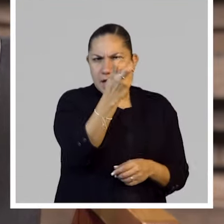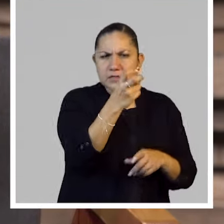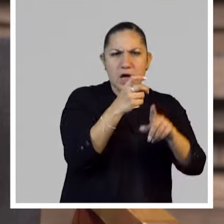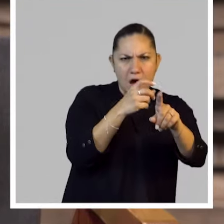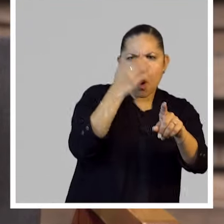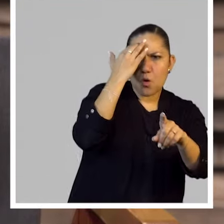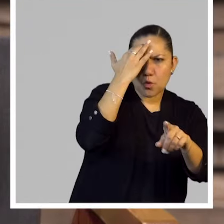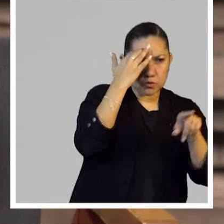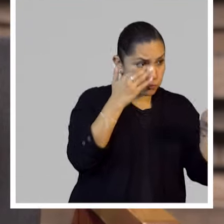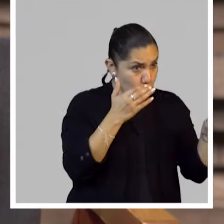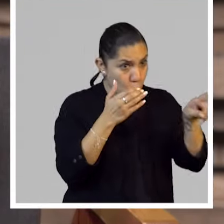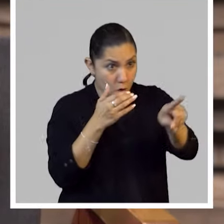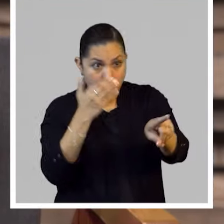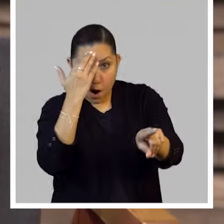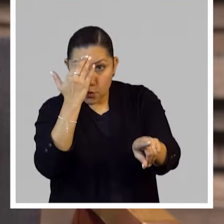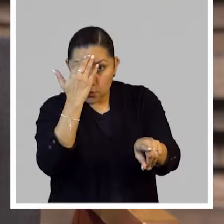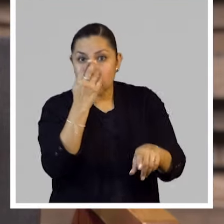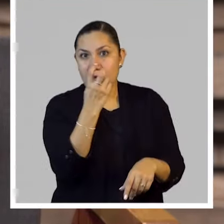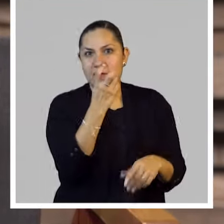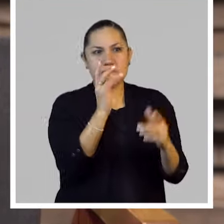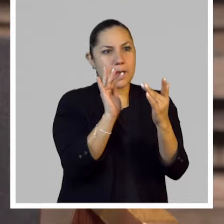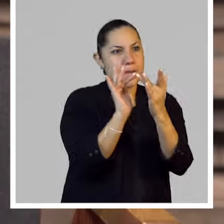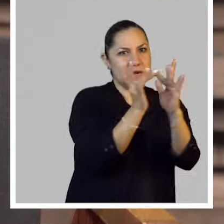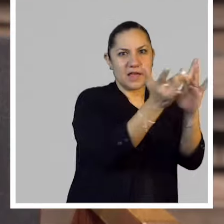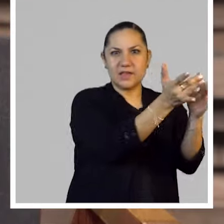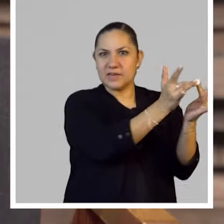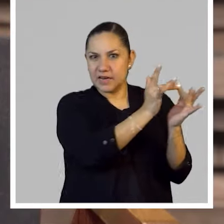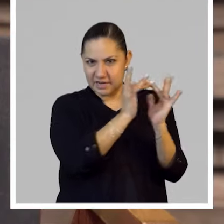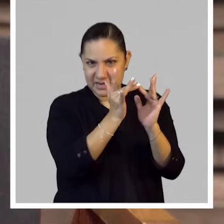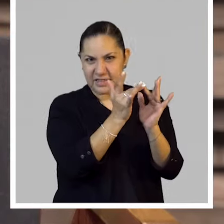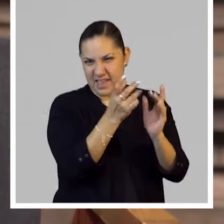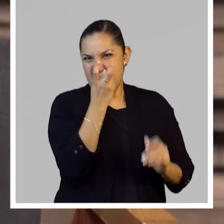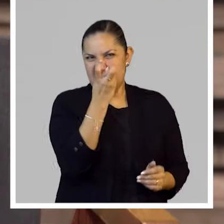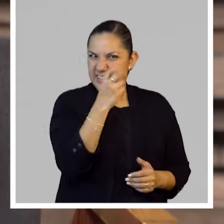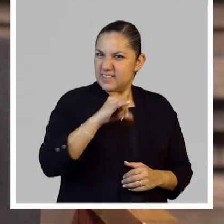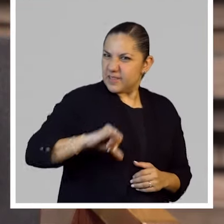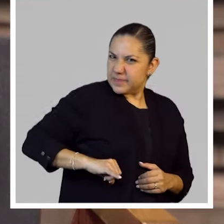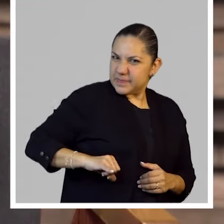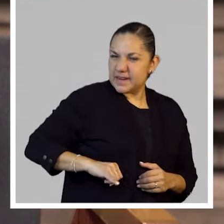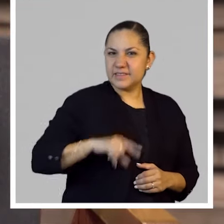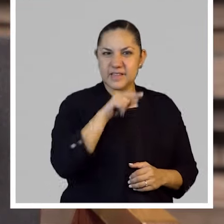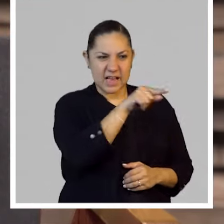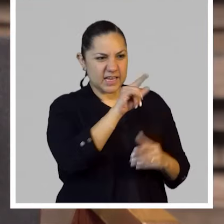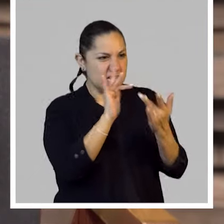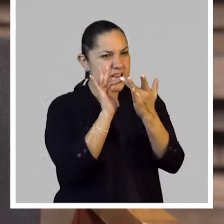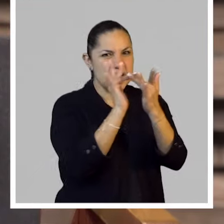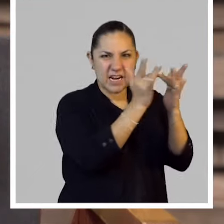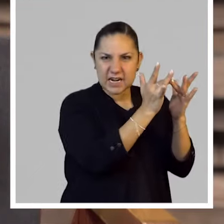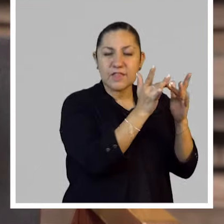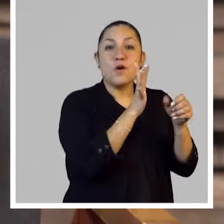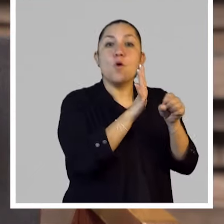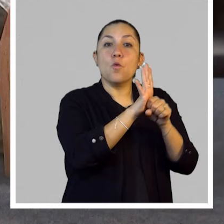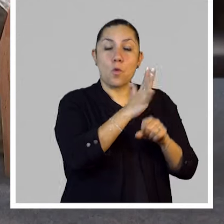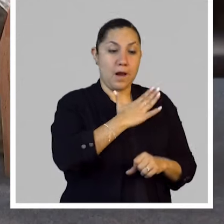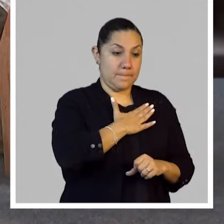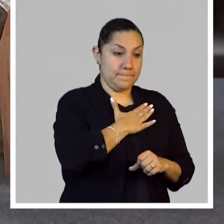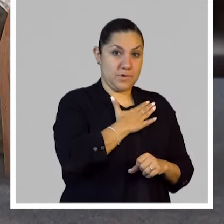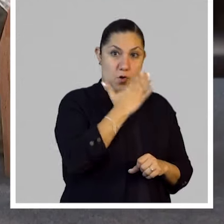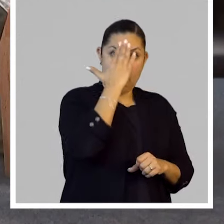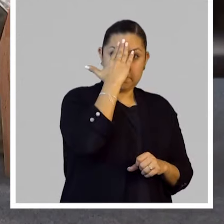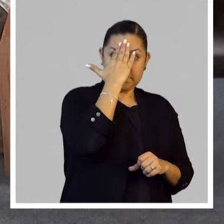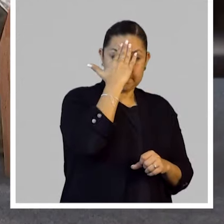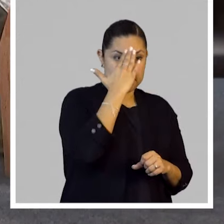enorme. Nos interesa mucho esta parte de cómo era esa red, ¿no? Que no tiene nodos centrales, que de repente hay